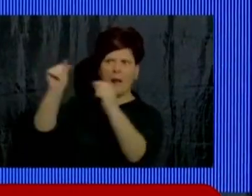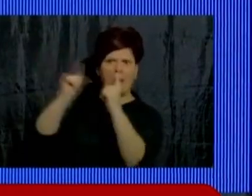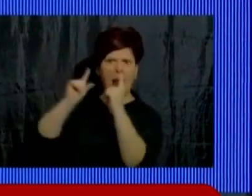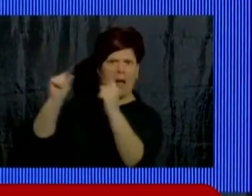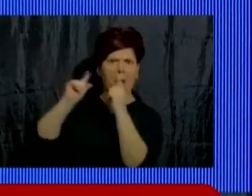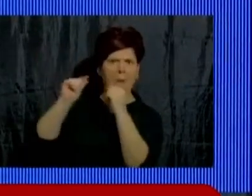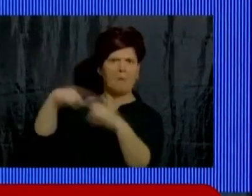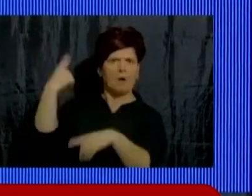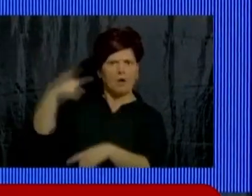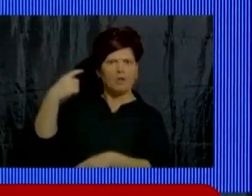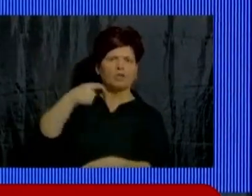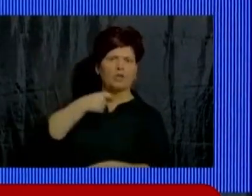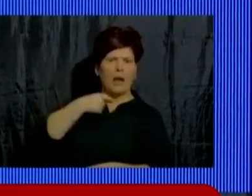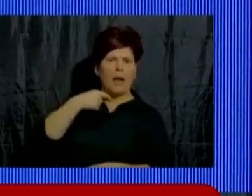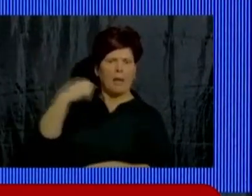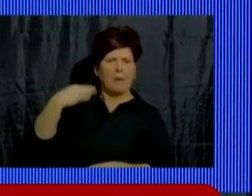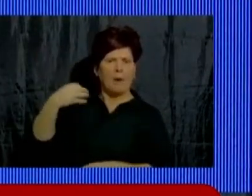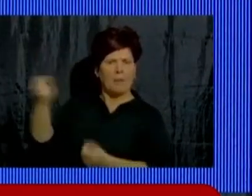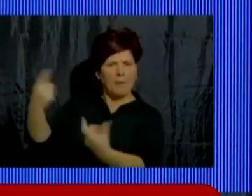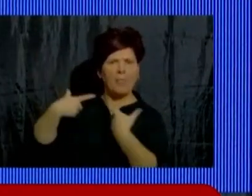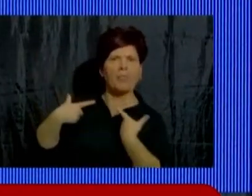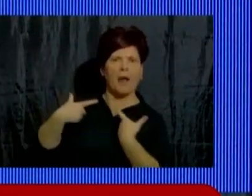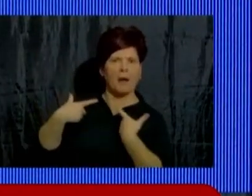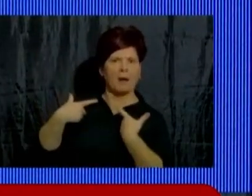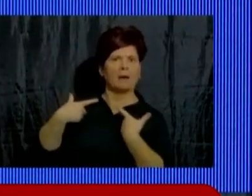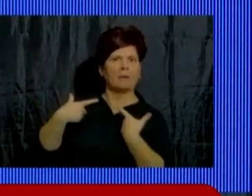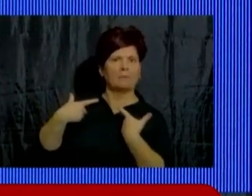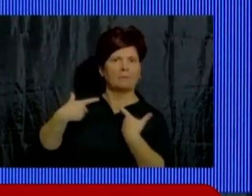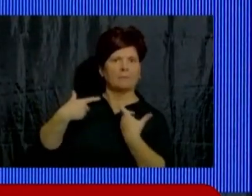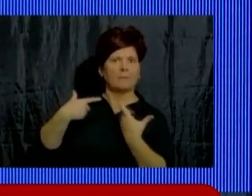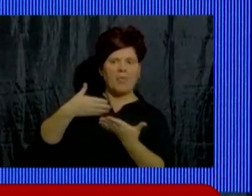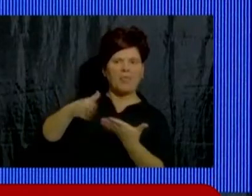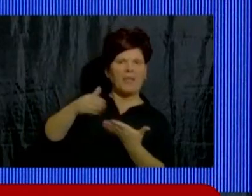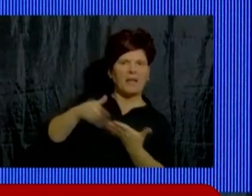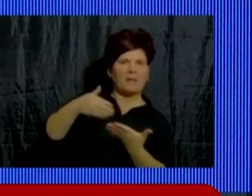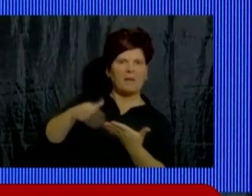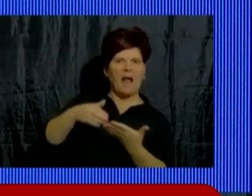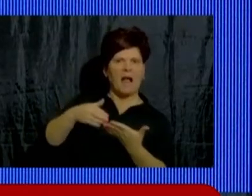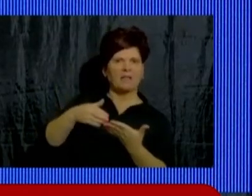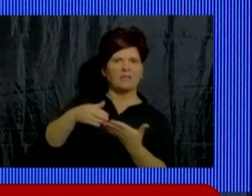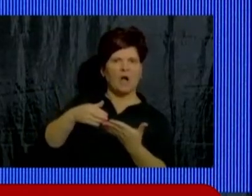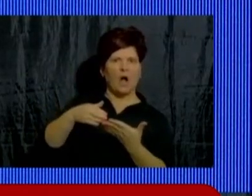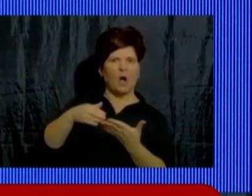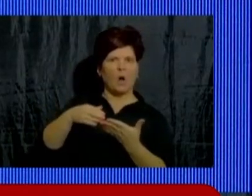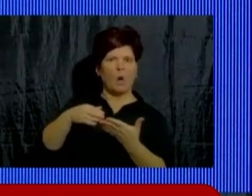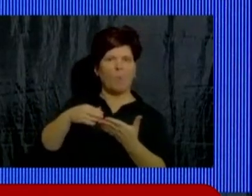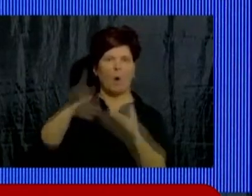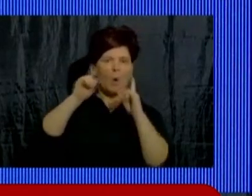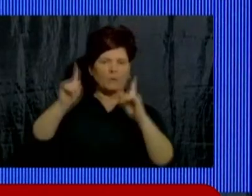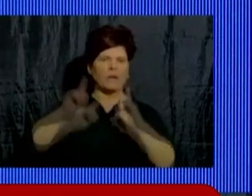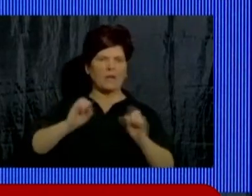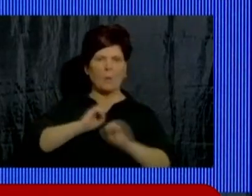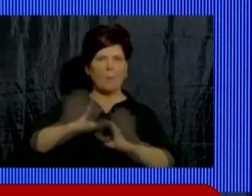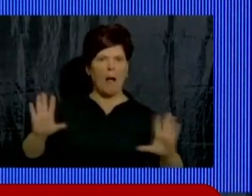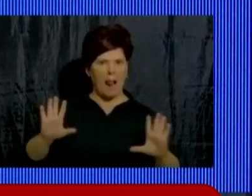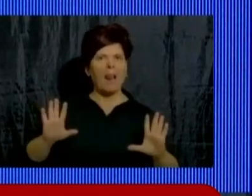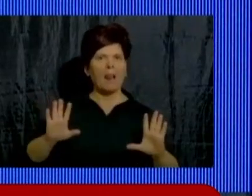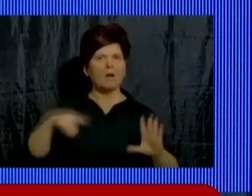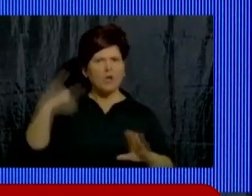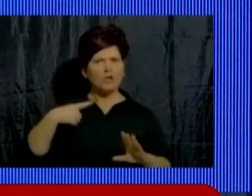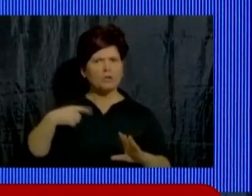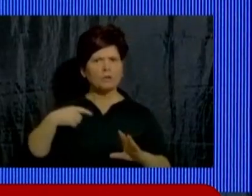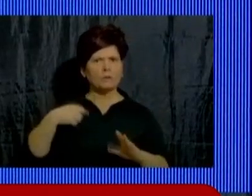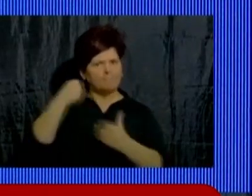permitir las injusticias, el ataque al gobernador, la discriminación y el maltrato hacia los cordobeses. No voy a dejar de pelear